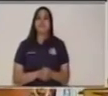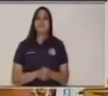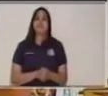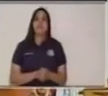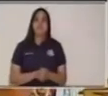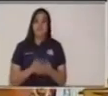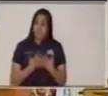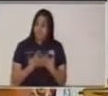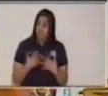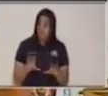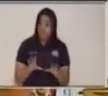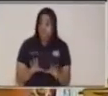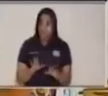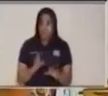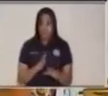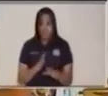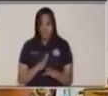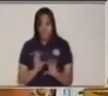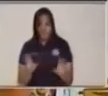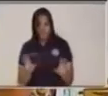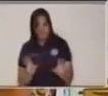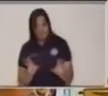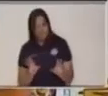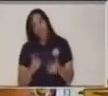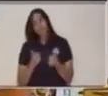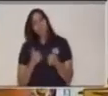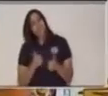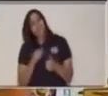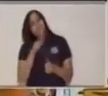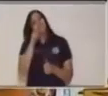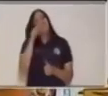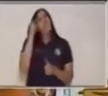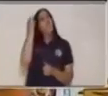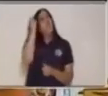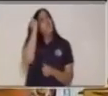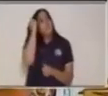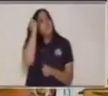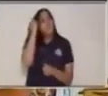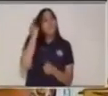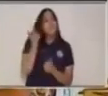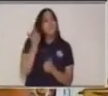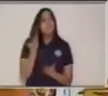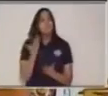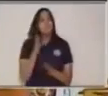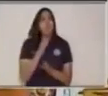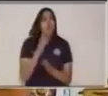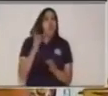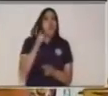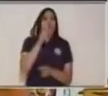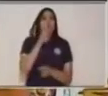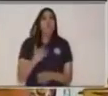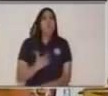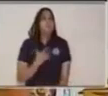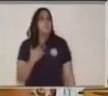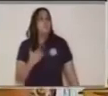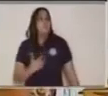¿Ya la tienes? Muy bien. Ahora piensa eso cómo te hace sentir.